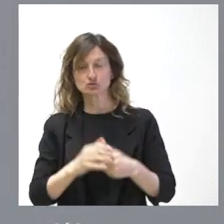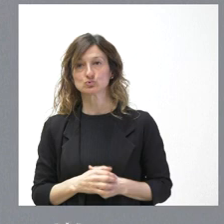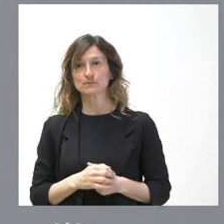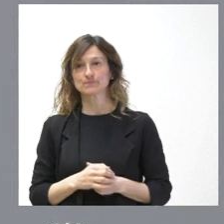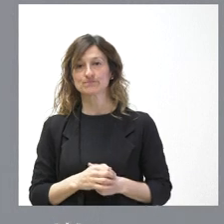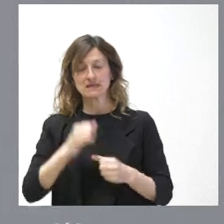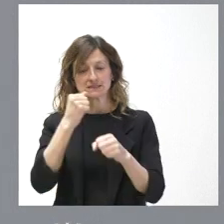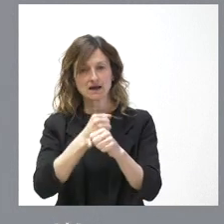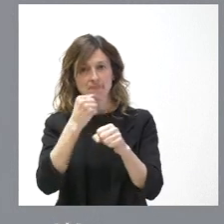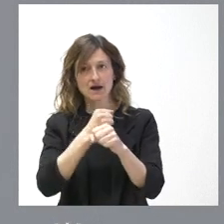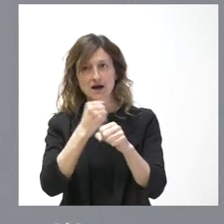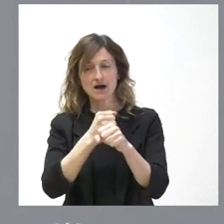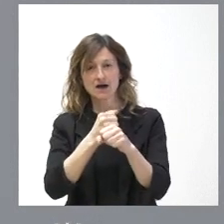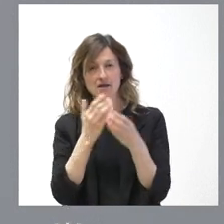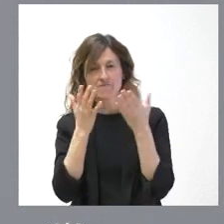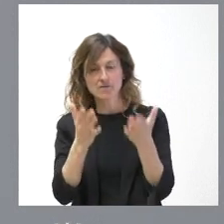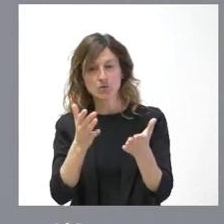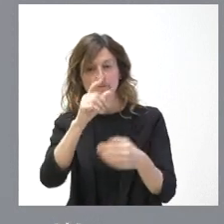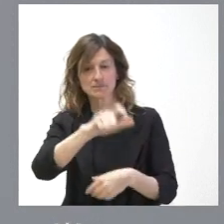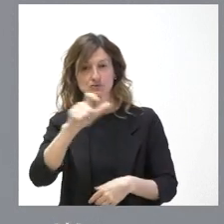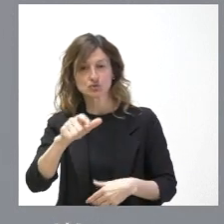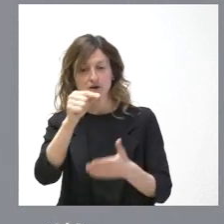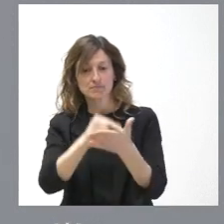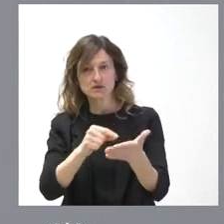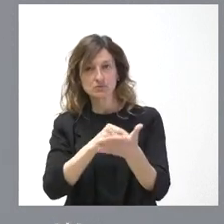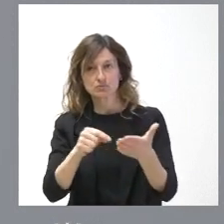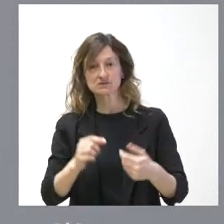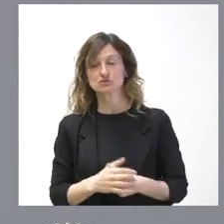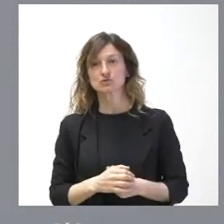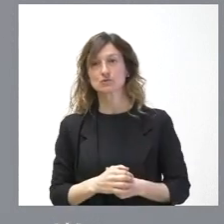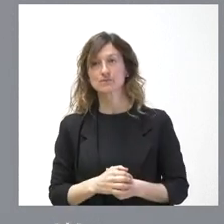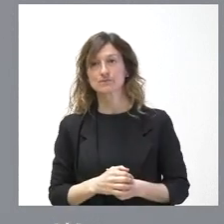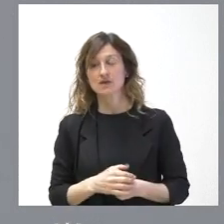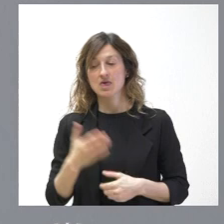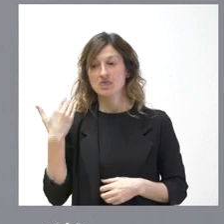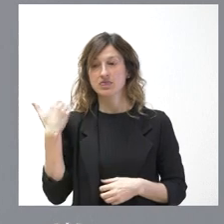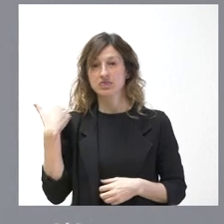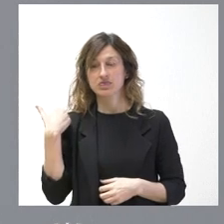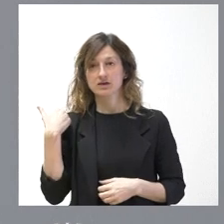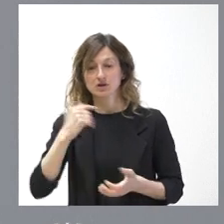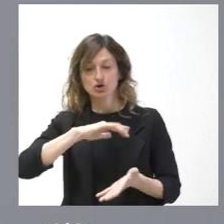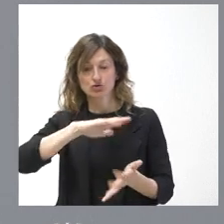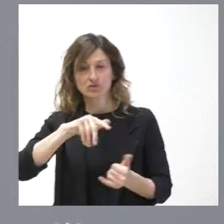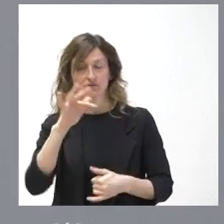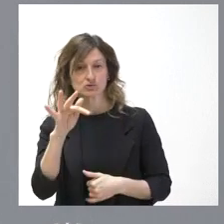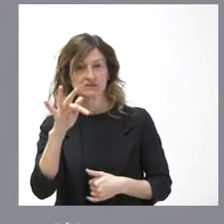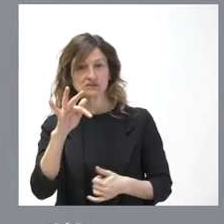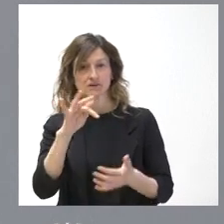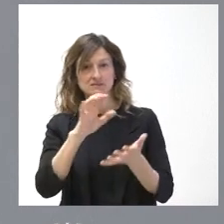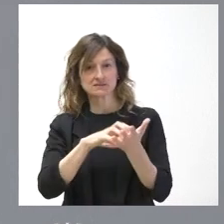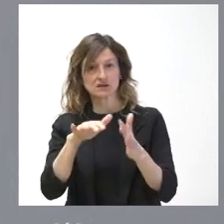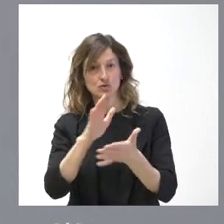a trabajar en favor de la gente, a tener sus presupuestos. En los últimos tiempos hemos tenido algunas noticias positivas para nuestra comunidad. Hoy mismo